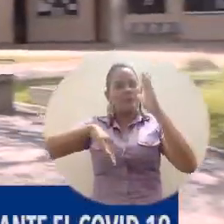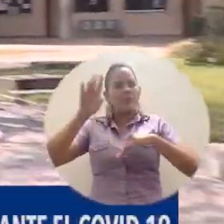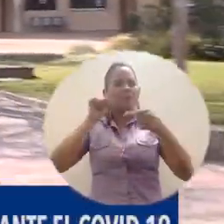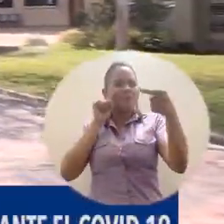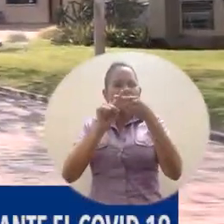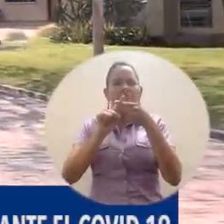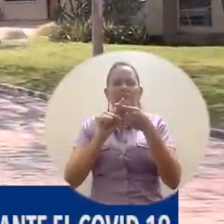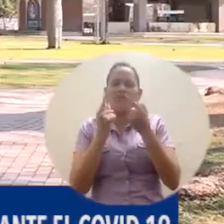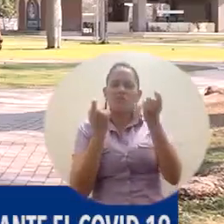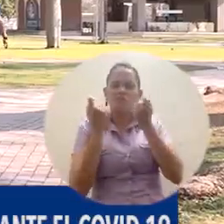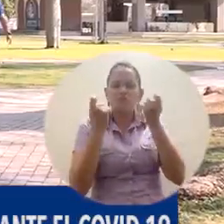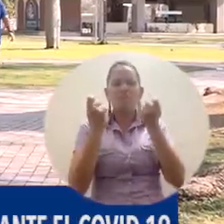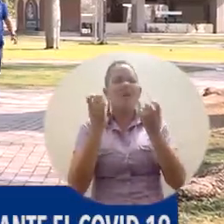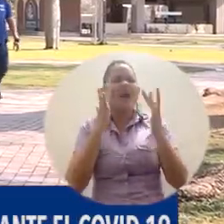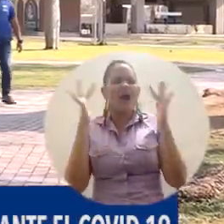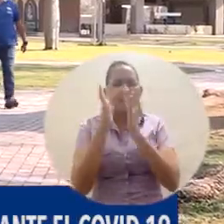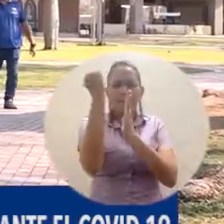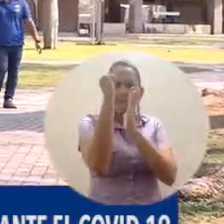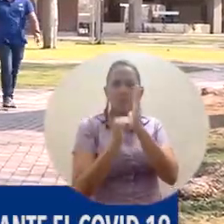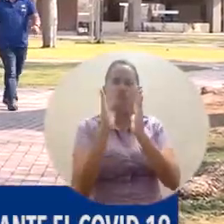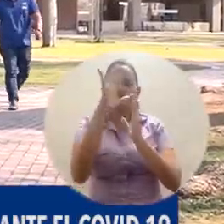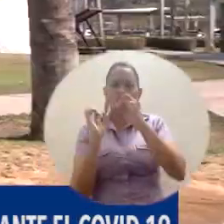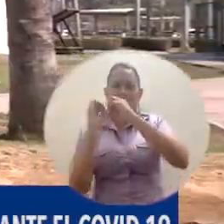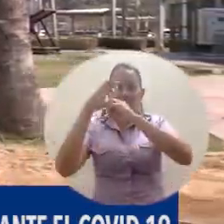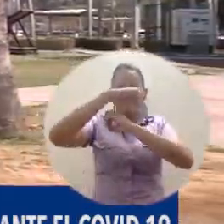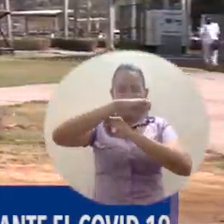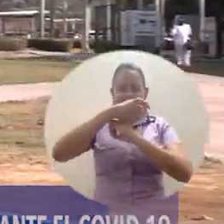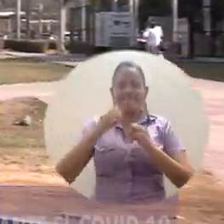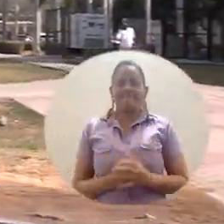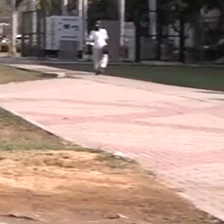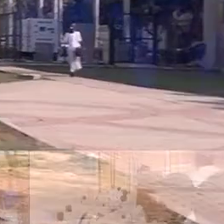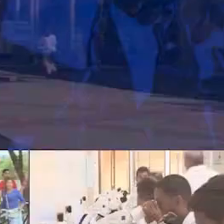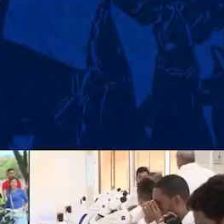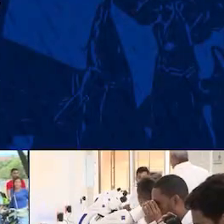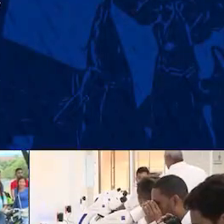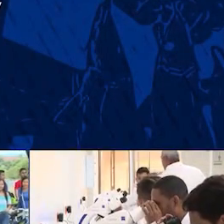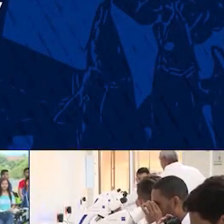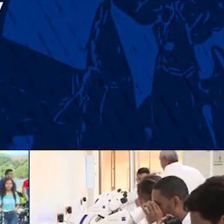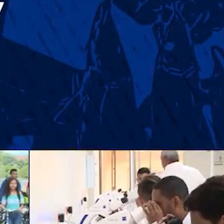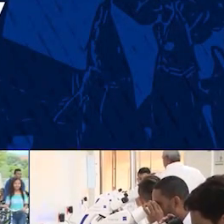Unimagdalena acoge medidas del protocolo institucional ante el COVID-19.